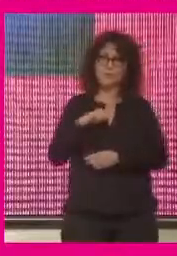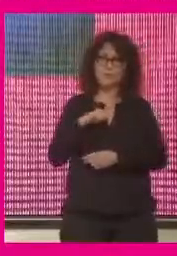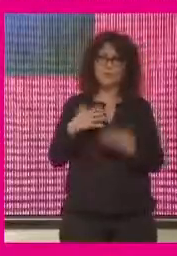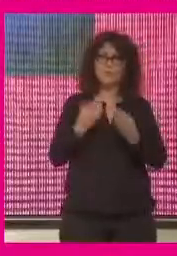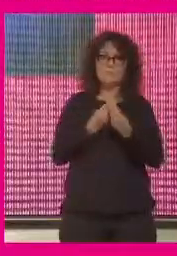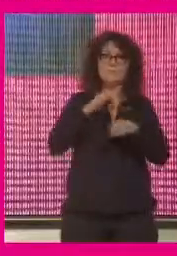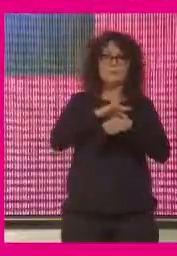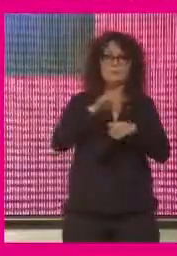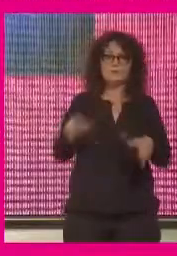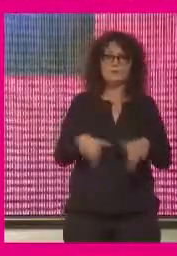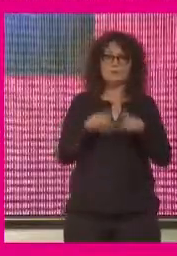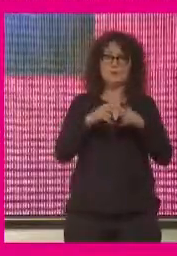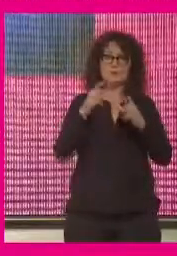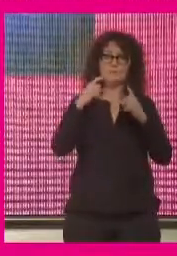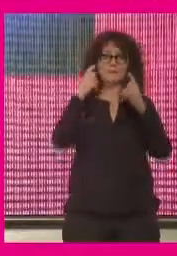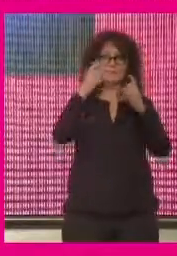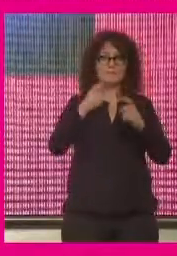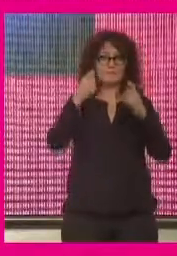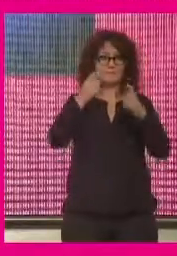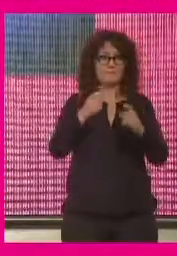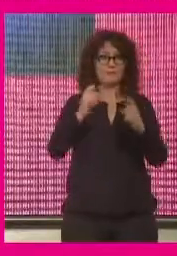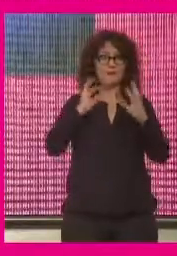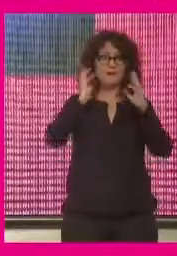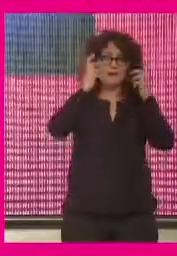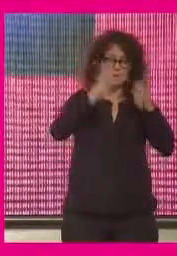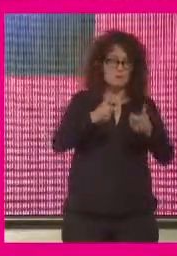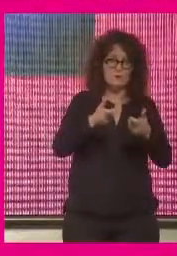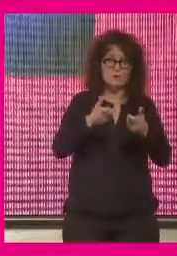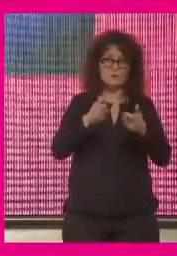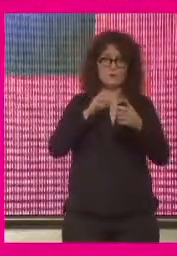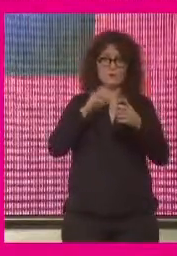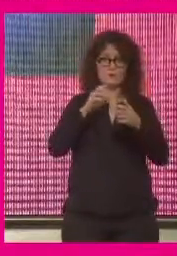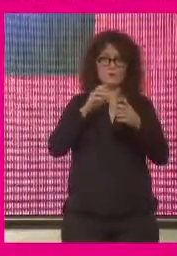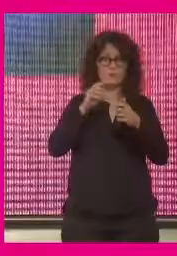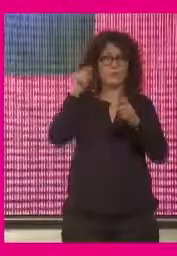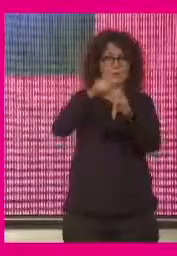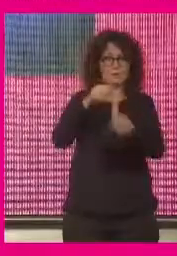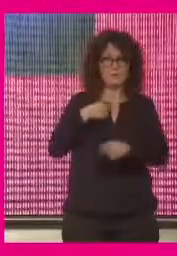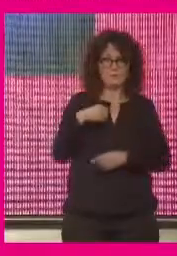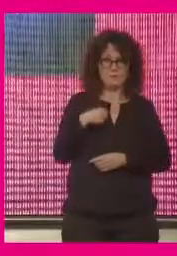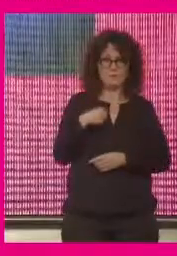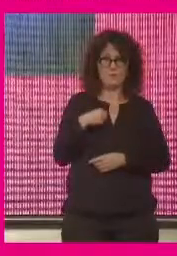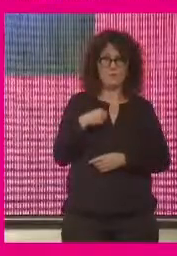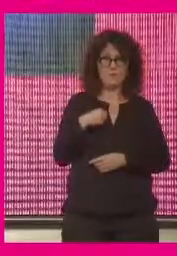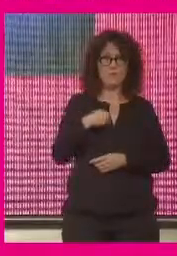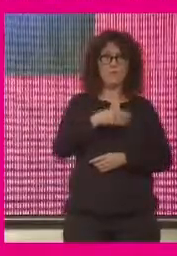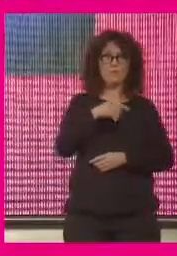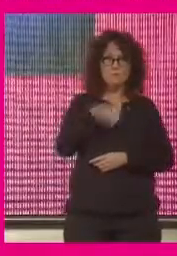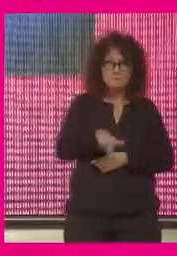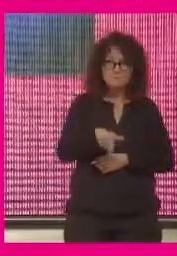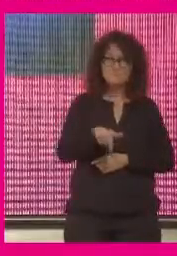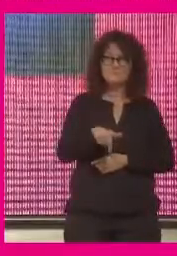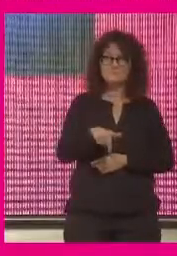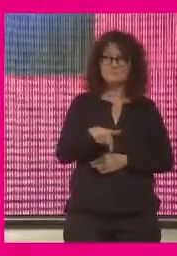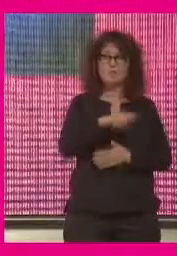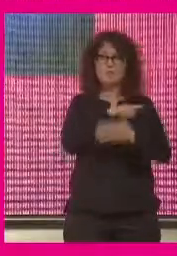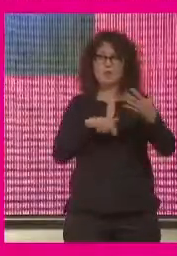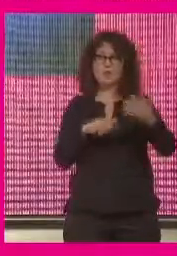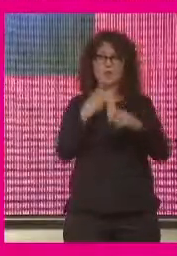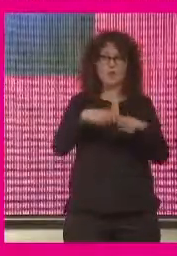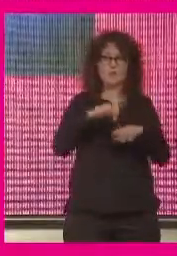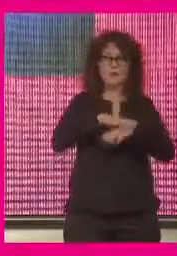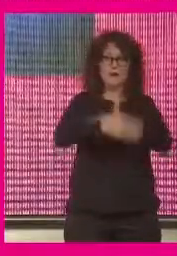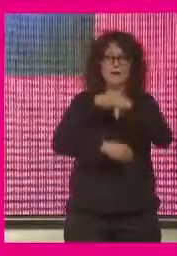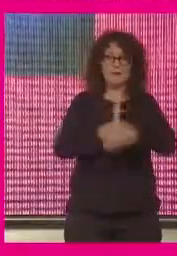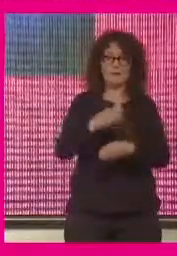agentes sociales para alinear los esfuerzos de las voluntades en la misma dirección y hacer apuestas que digan mira apuesto por estas cinco cosas para hacer un